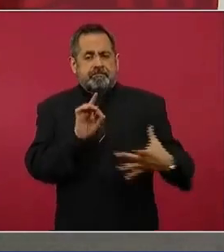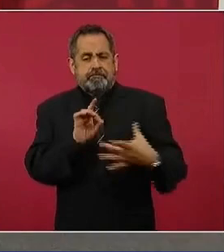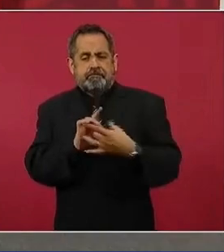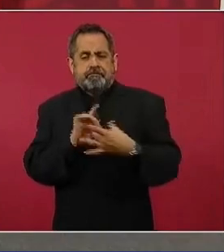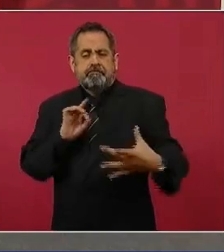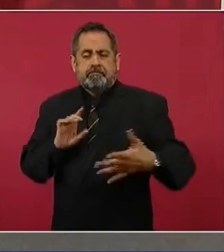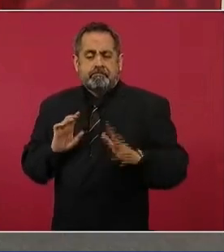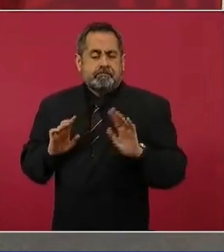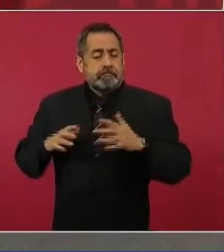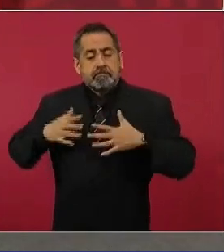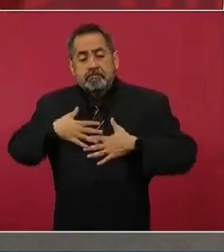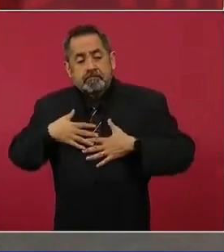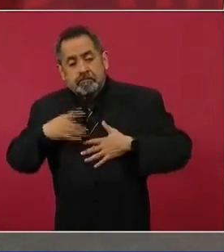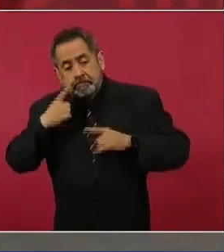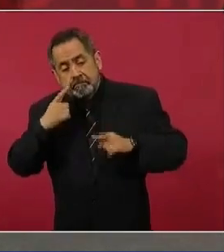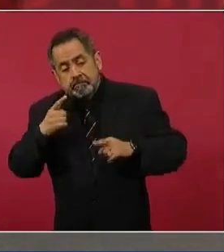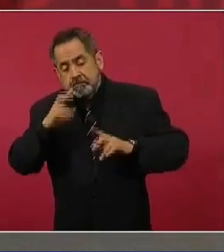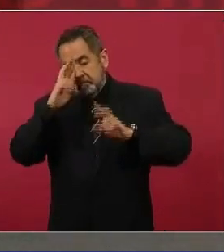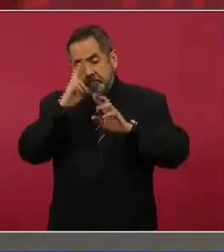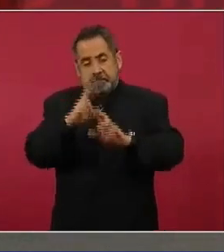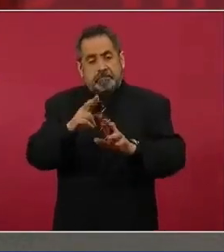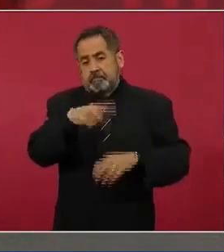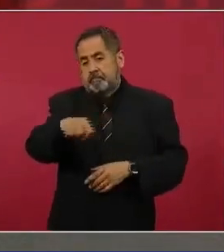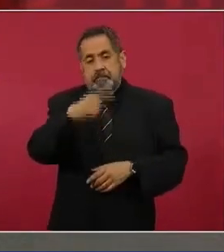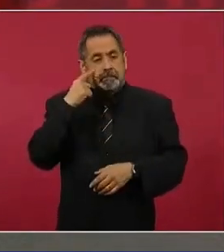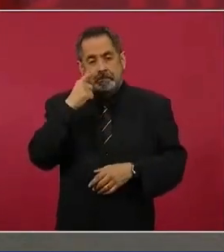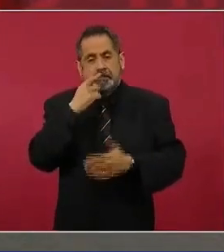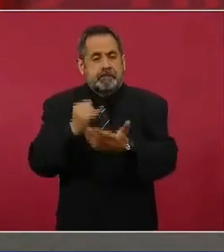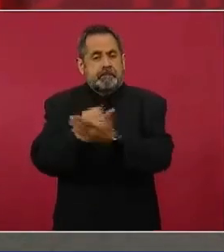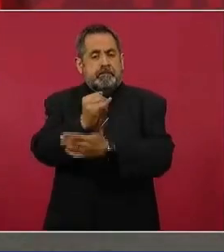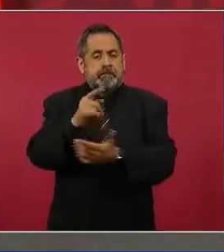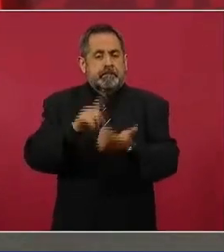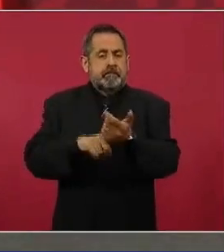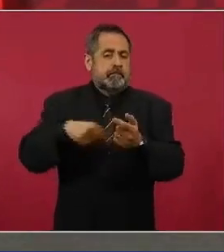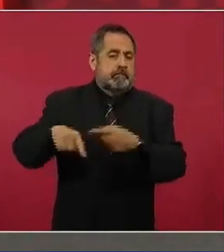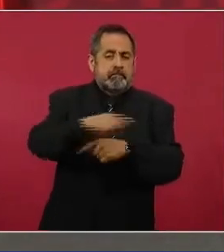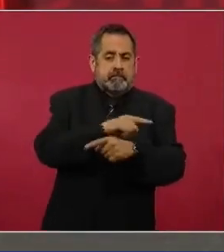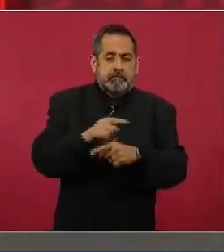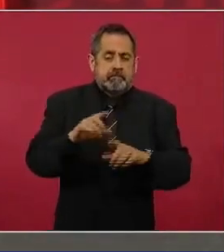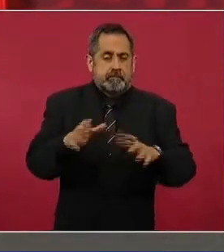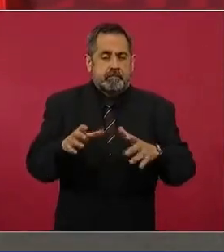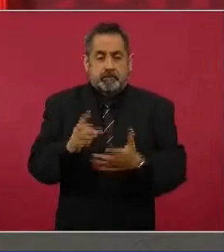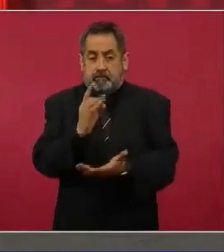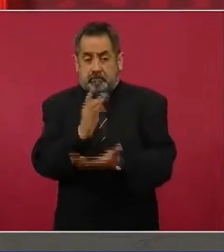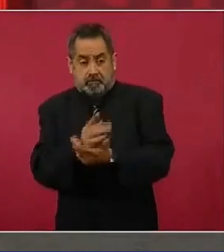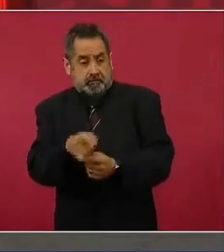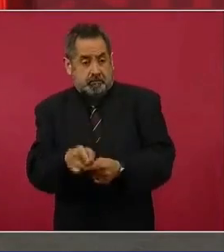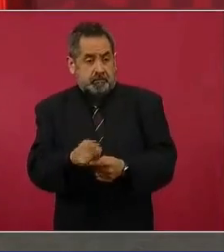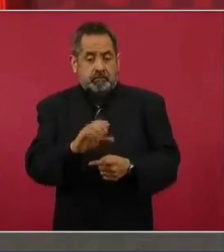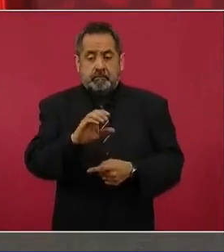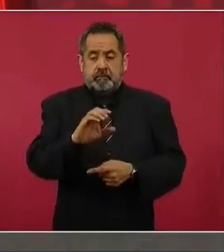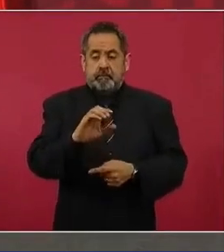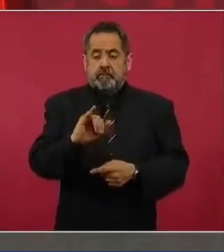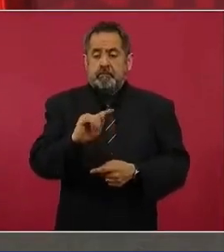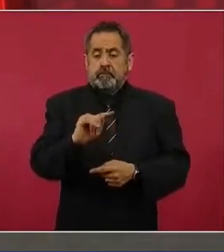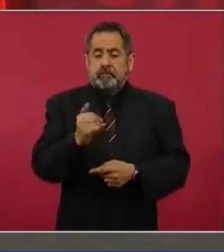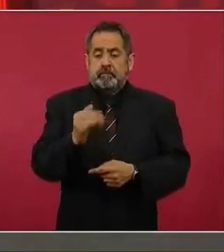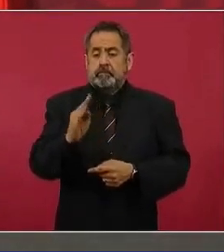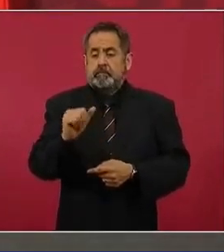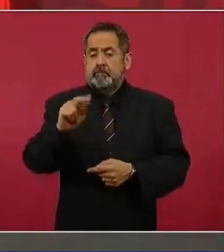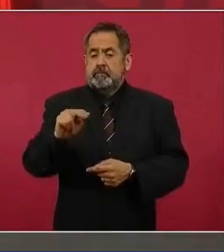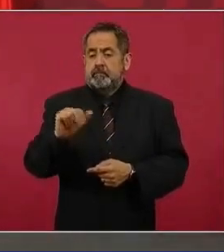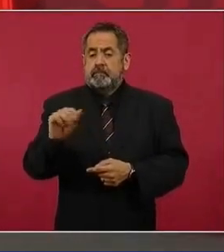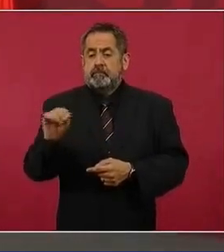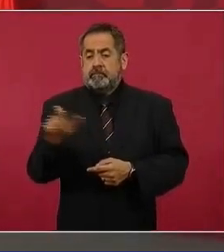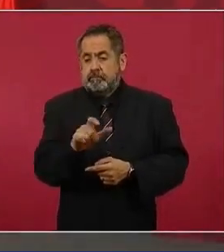Nosotros somos respetuosos de la decisión que tomen no nada más en este caso Citi Banamex, sino todas las